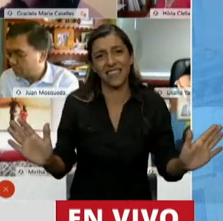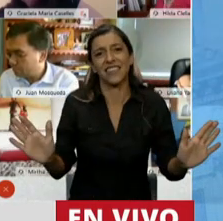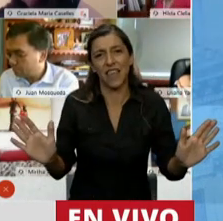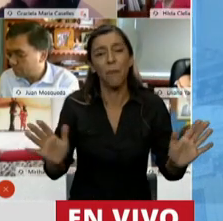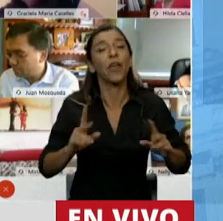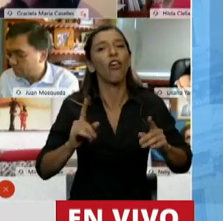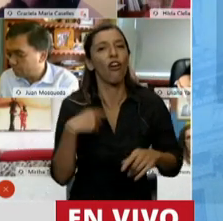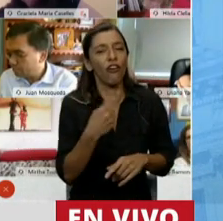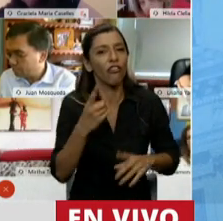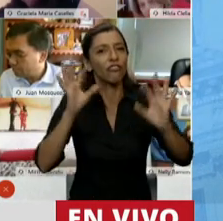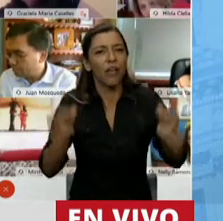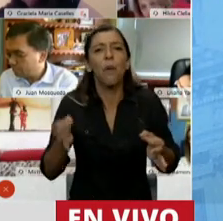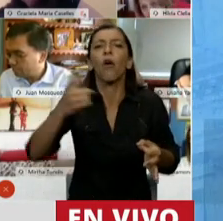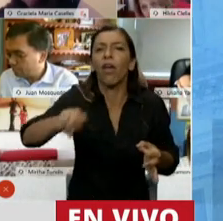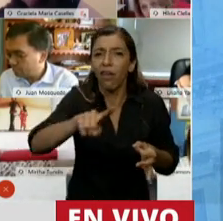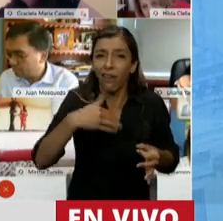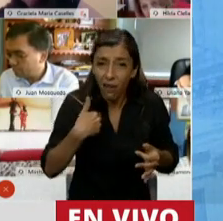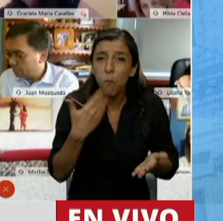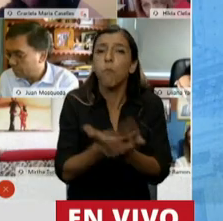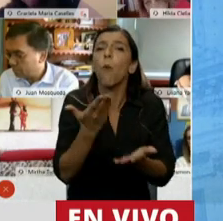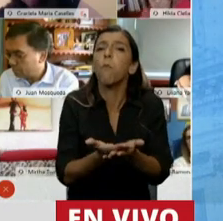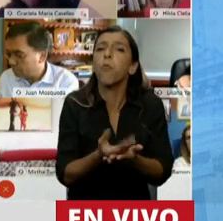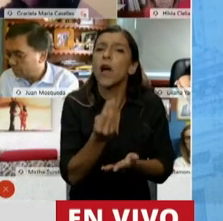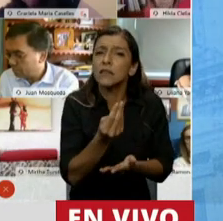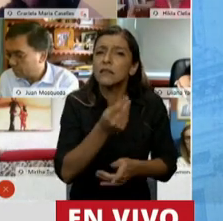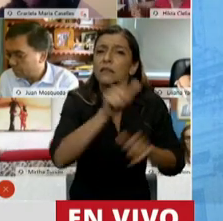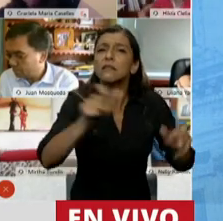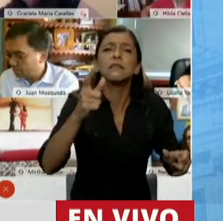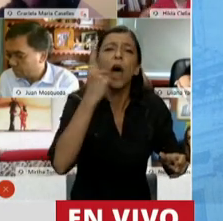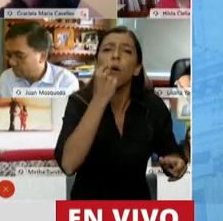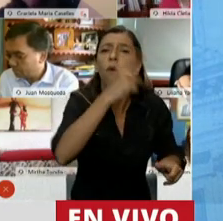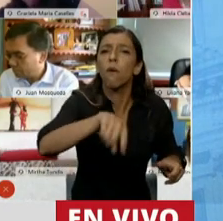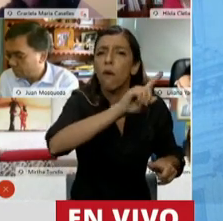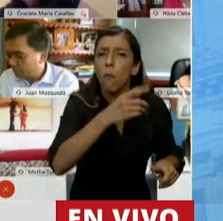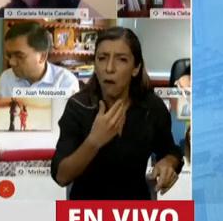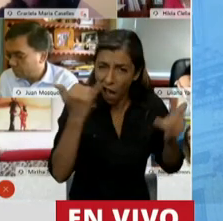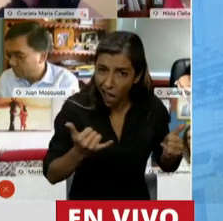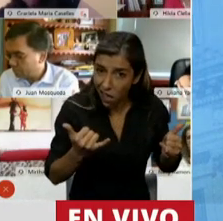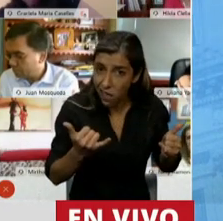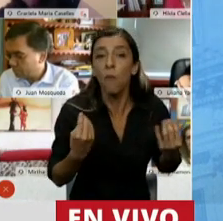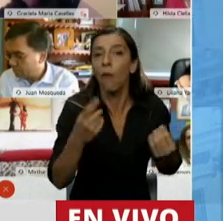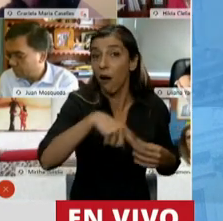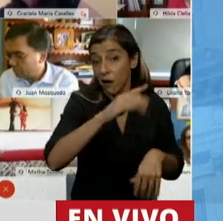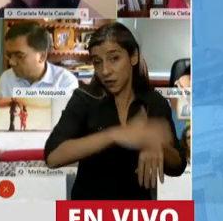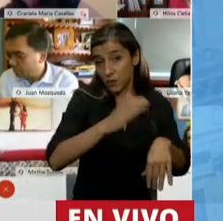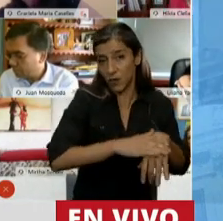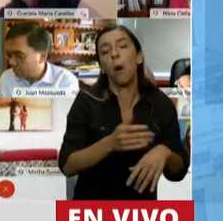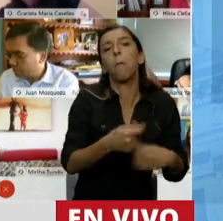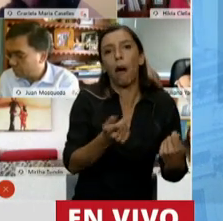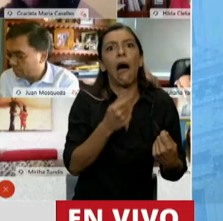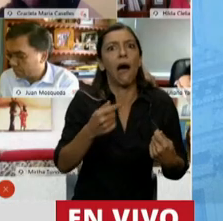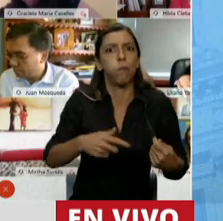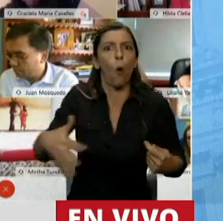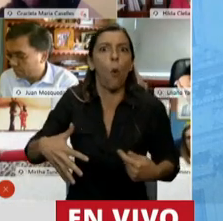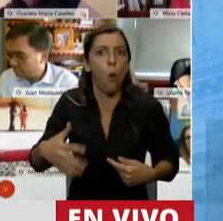campaña o debate que le proponga a los varones que se comprometan con no embarazar a una mujer por descuido. Por